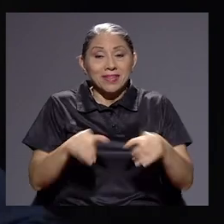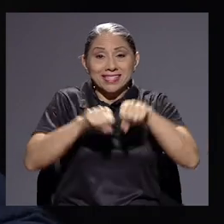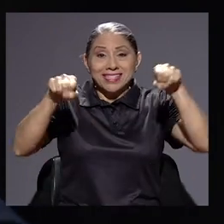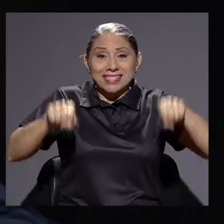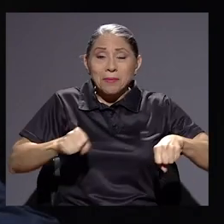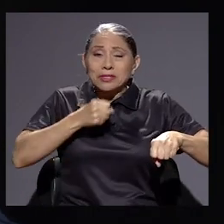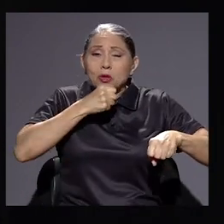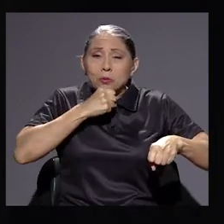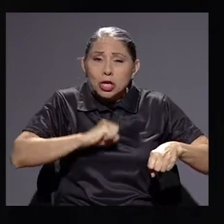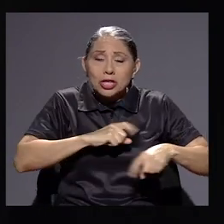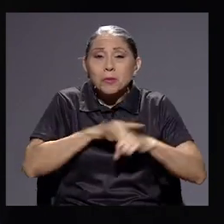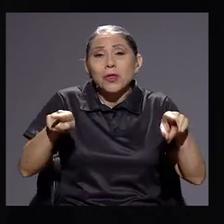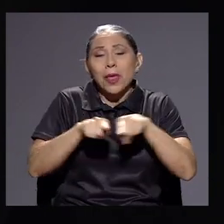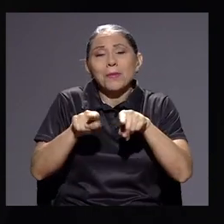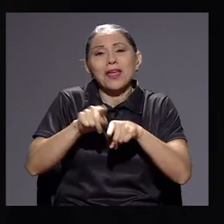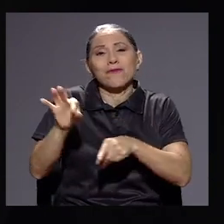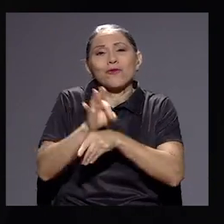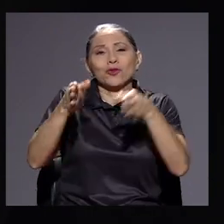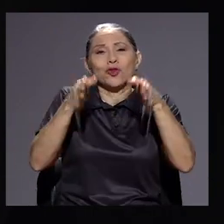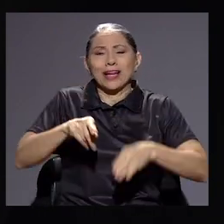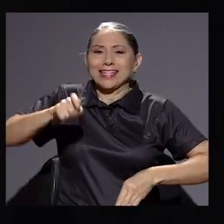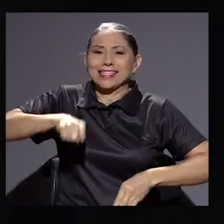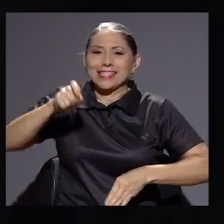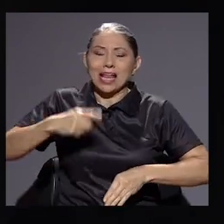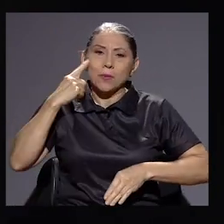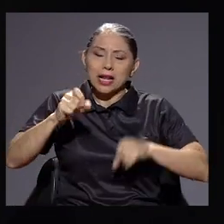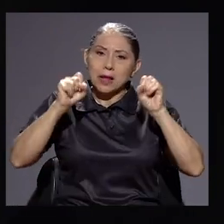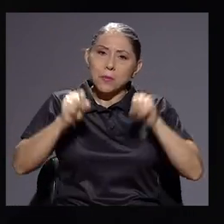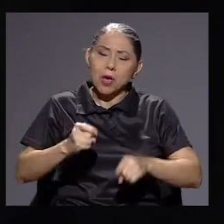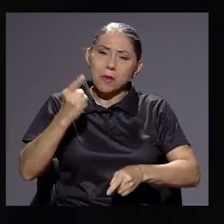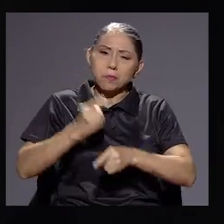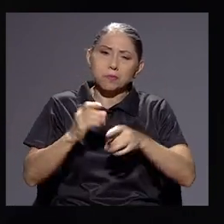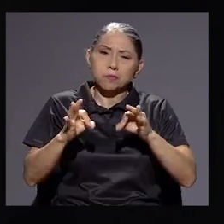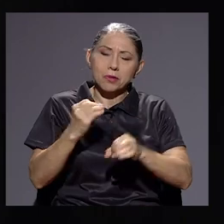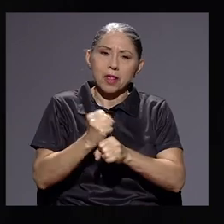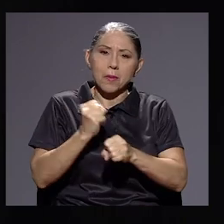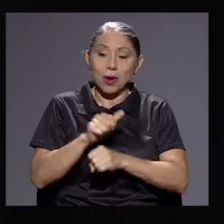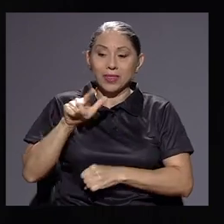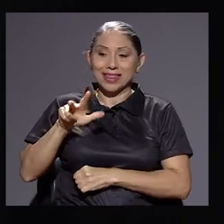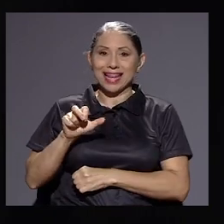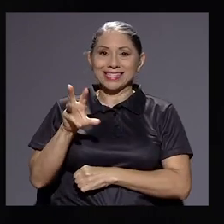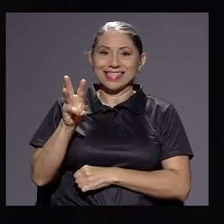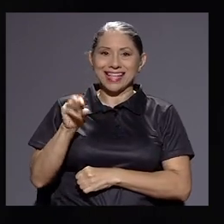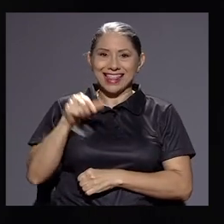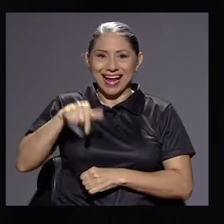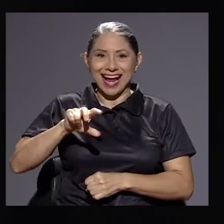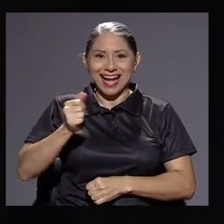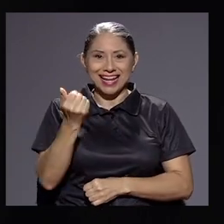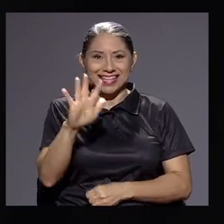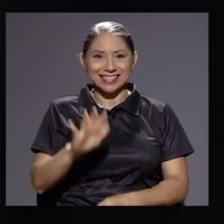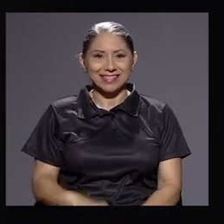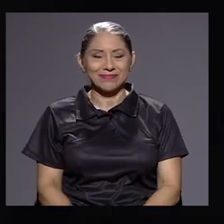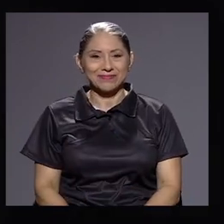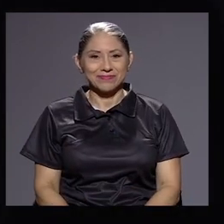sistemas obsoletos, pero también personal necesario en el futuro para que pueda hacer bien su trabajo. Estamos en 360, acá en el Canal 15.